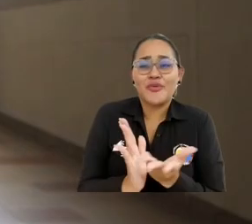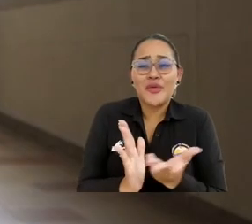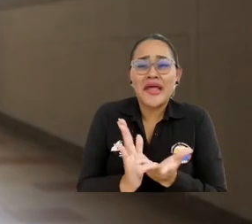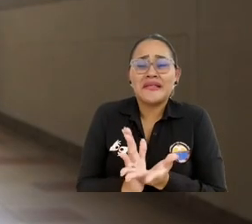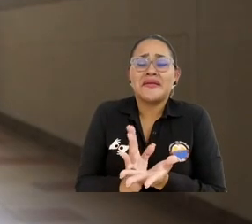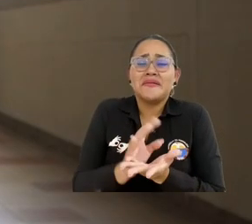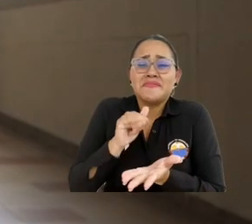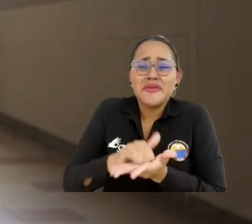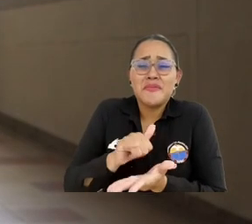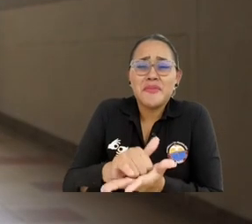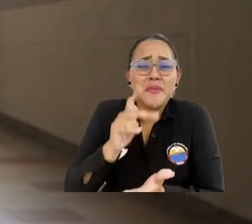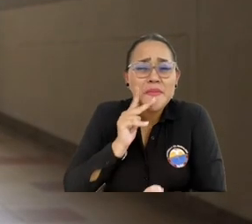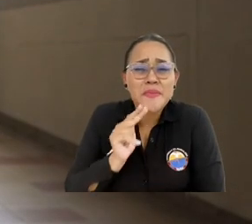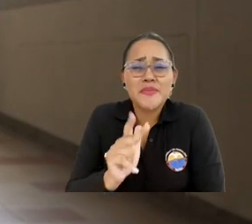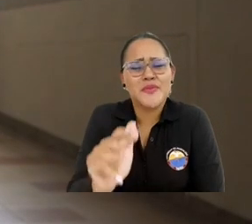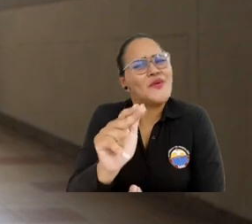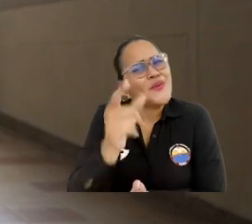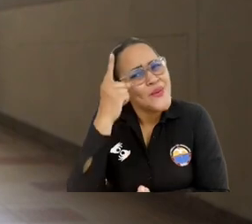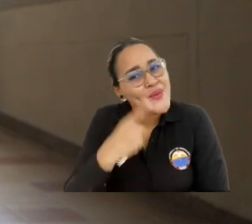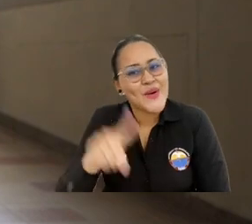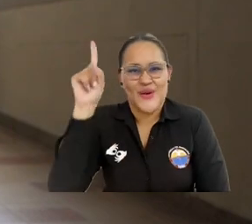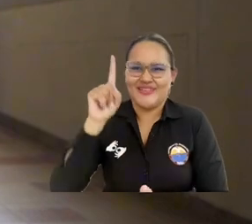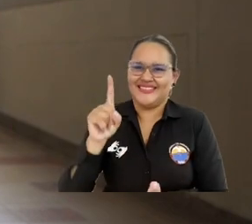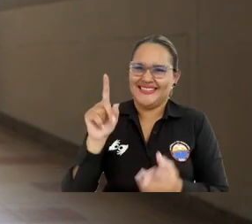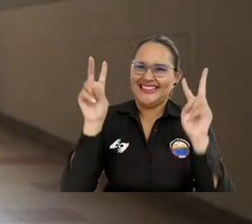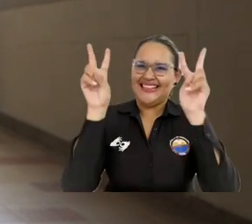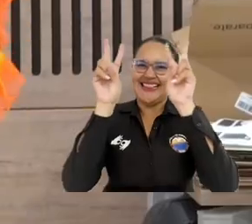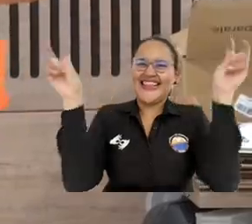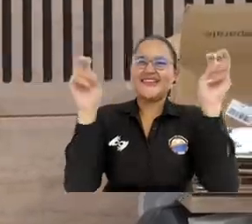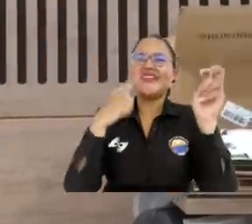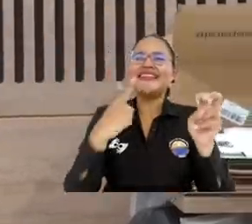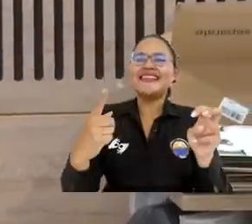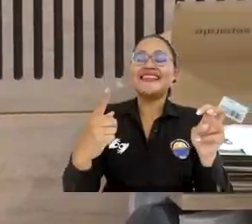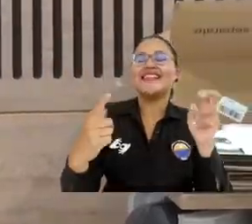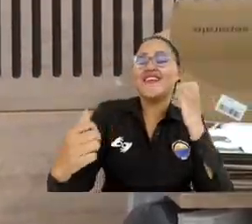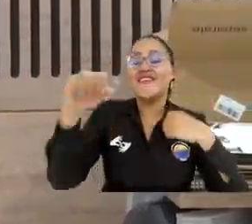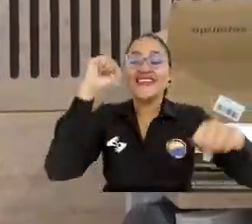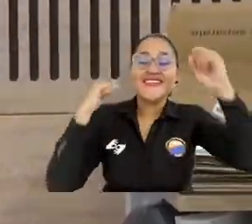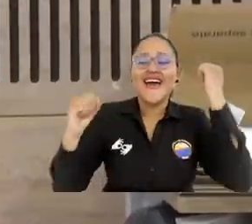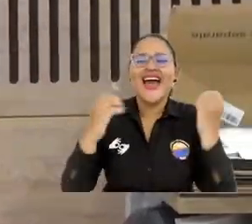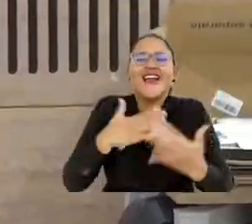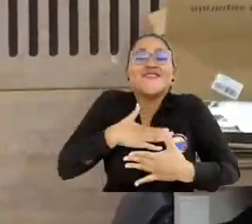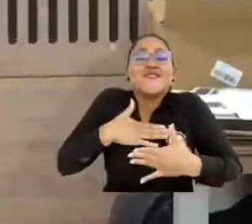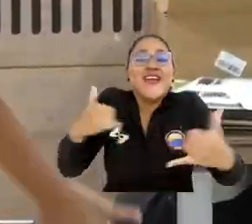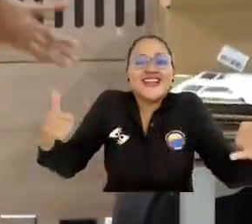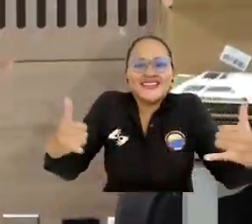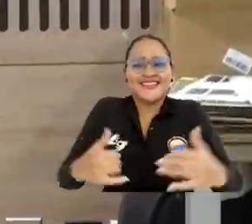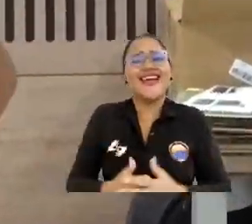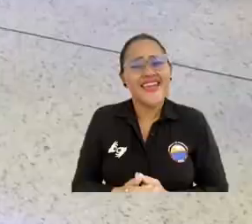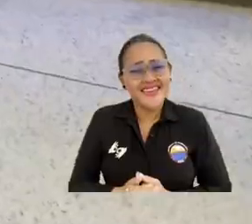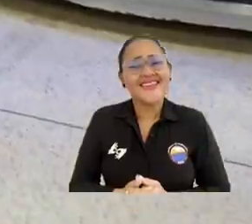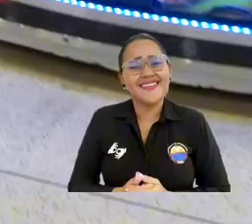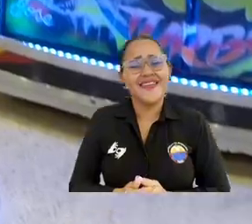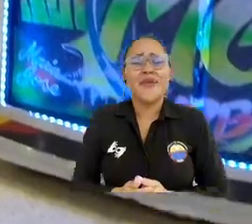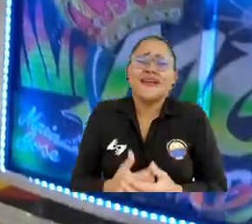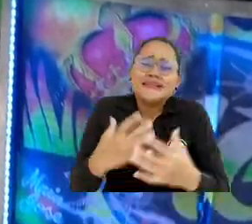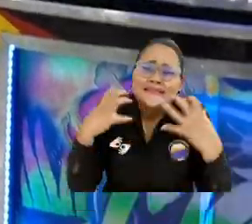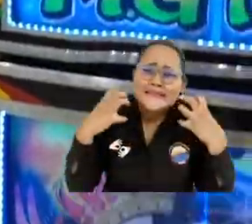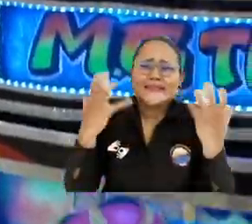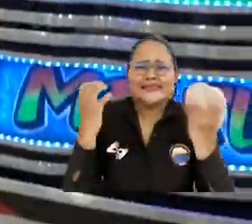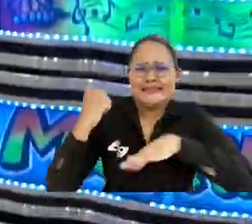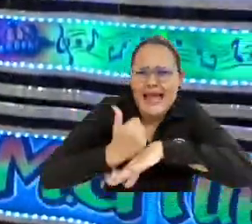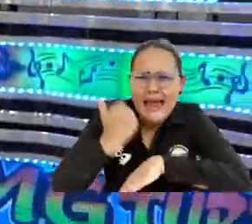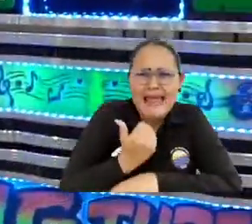Para que los estudiantes puedan salir de su zona de confort, como dice el título del Festival de la Felicidad,